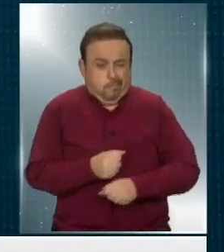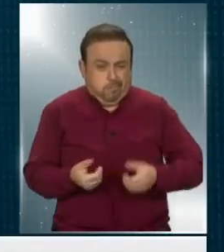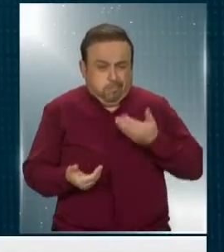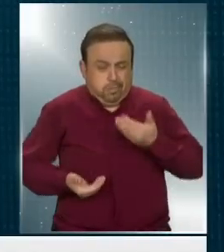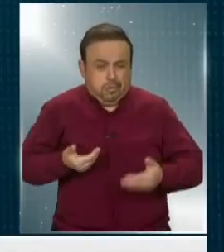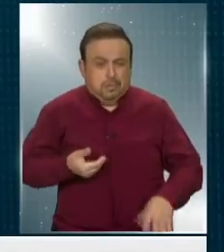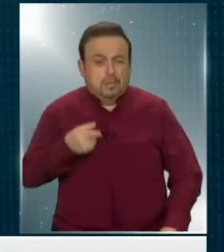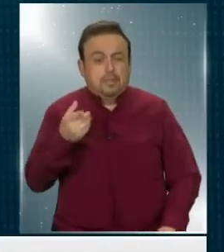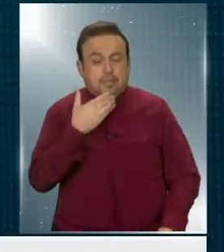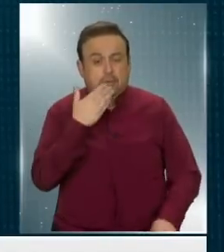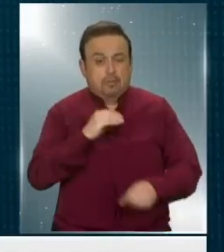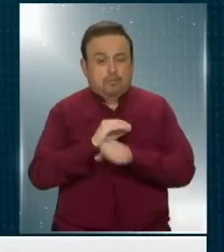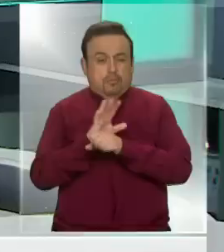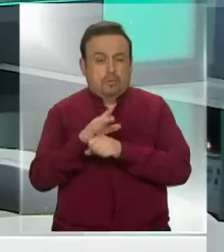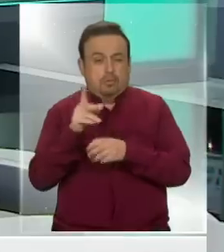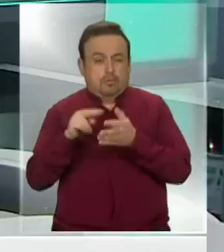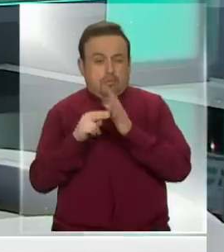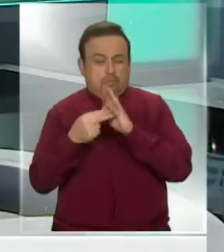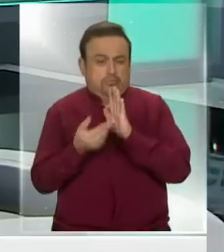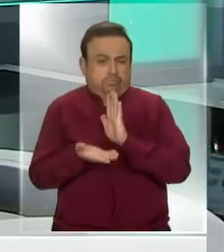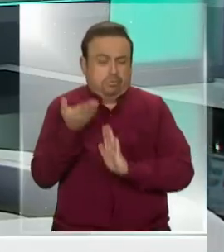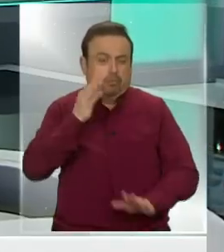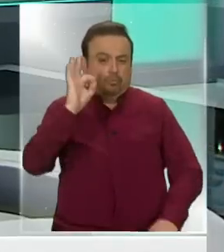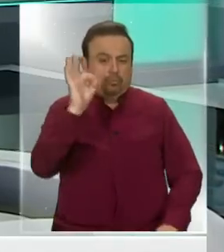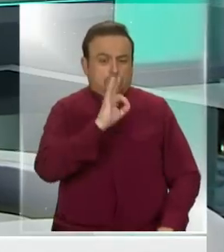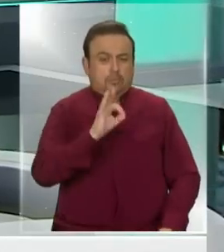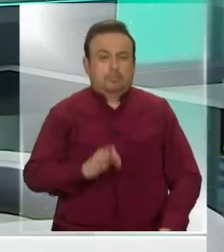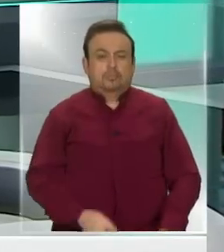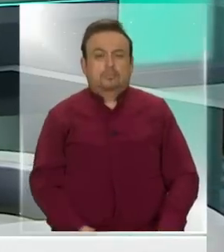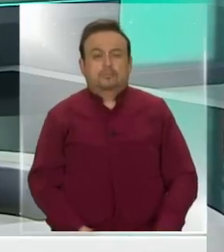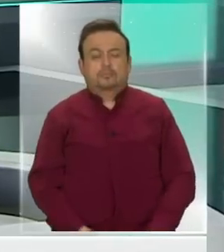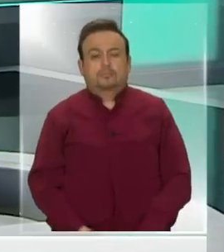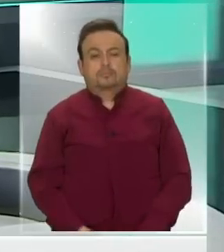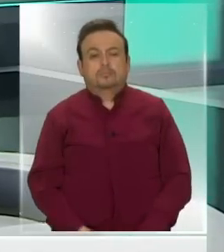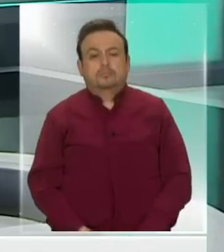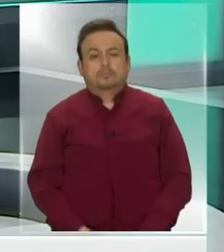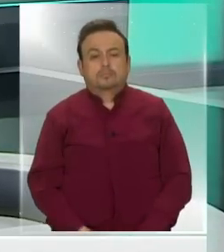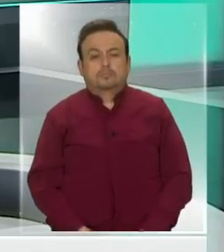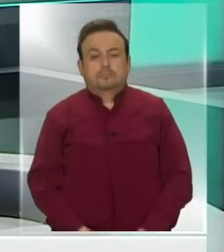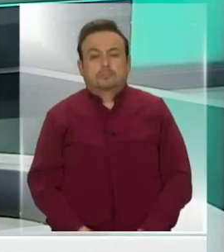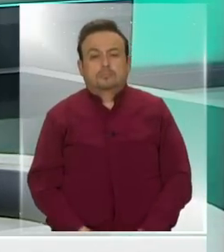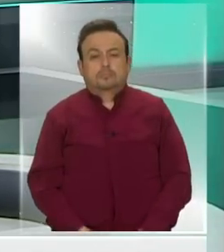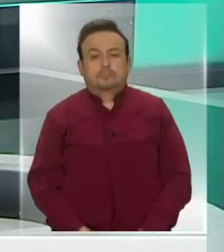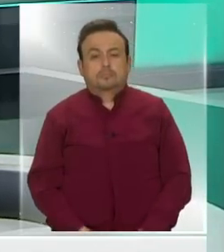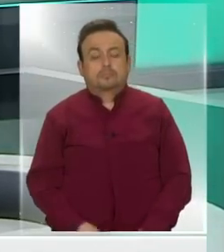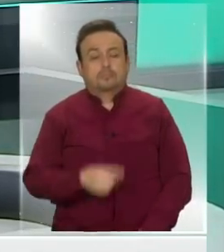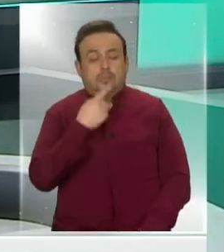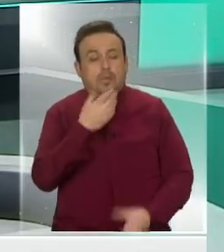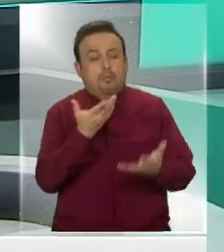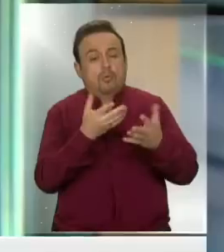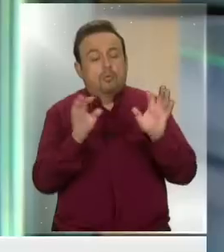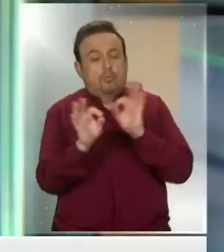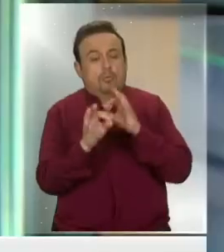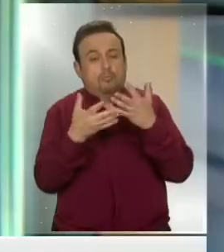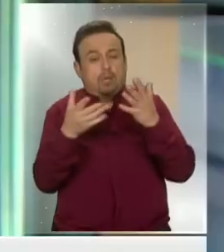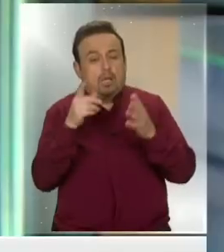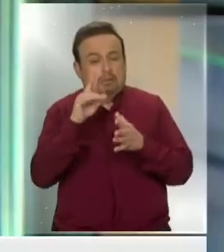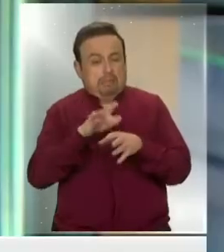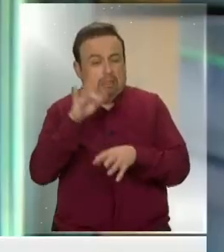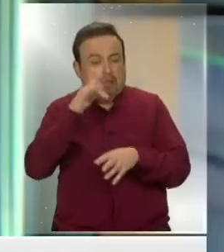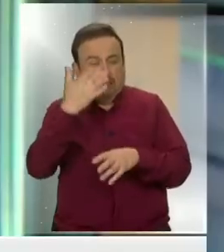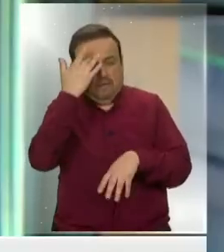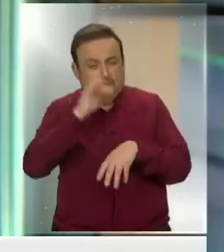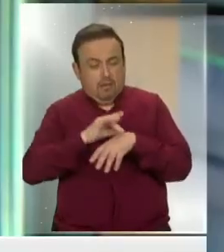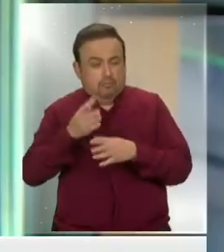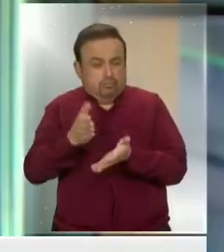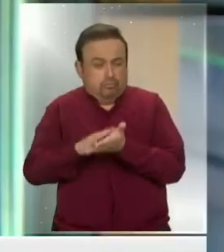por el coronavirus y que justamente tiene un gran porcentaje de población con obesidad. Eso podría explicar, por ejemplo, por qué cuadros tan graves, también por qué el